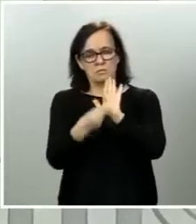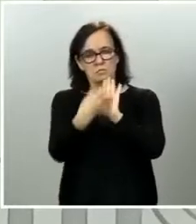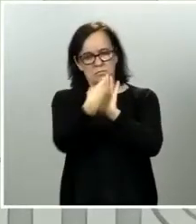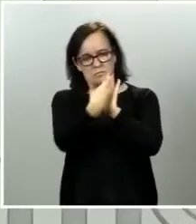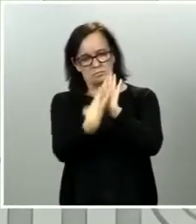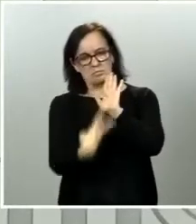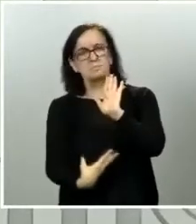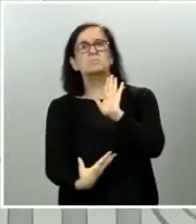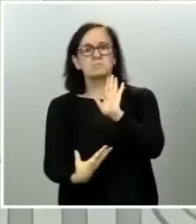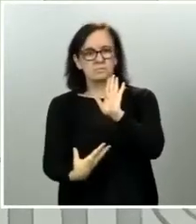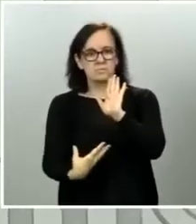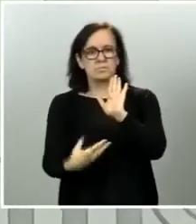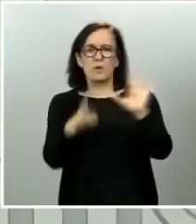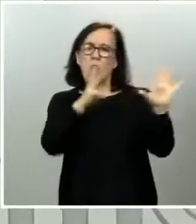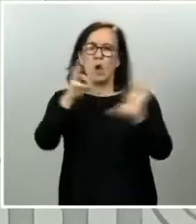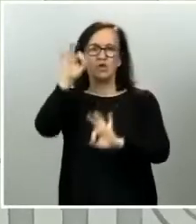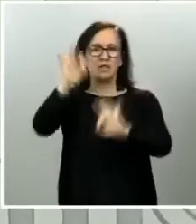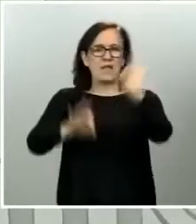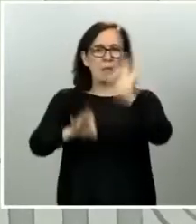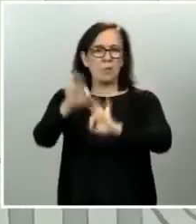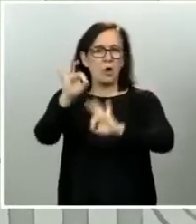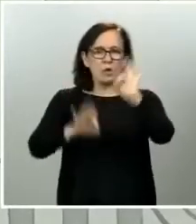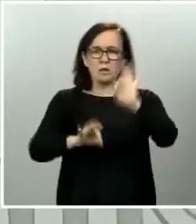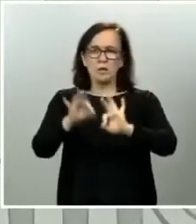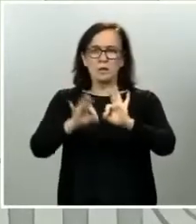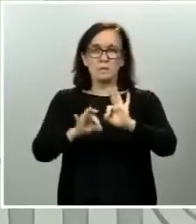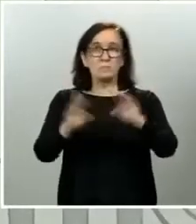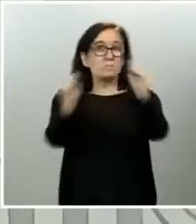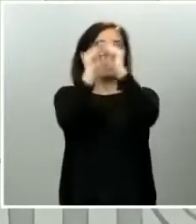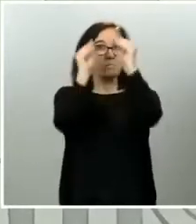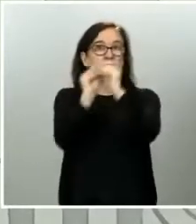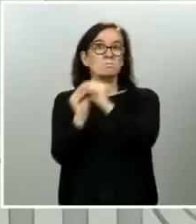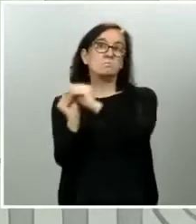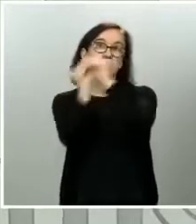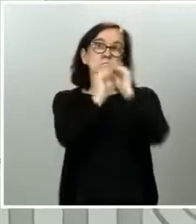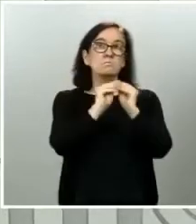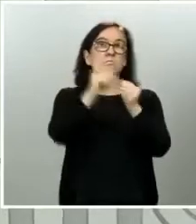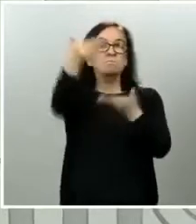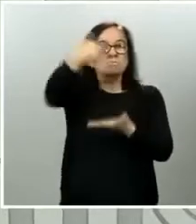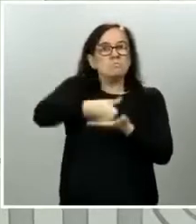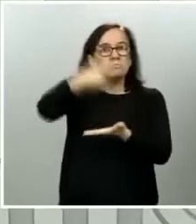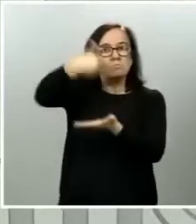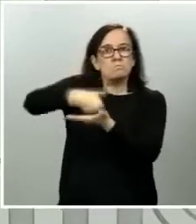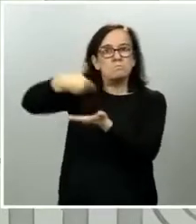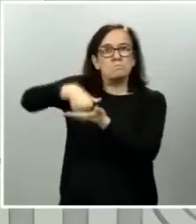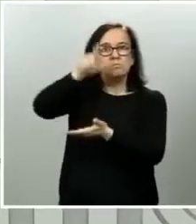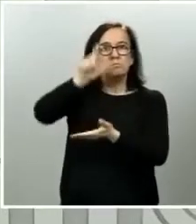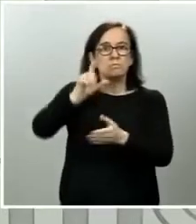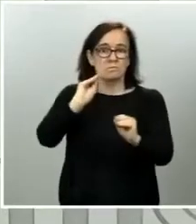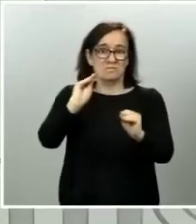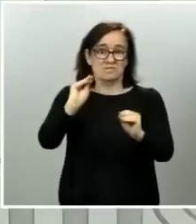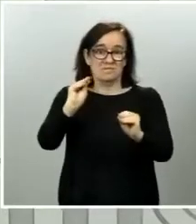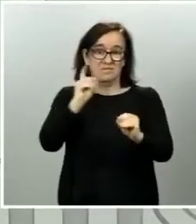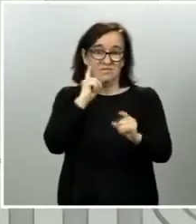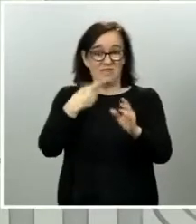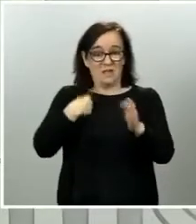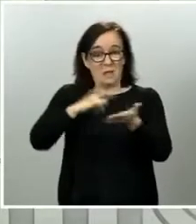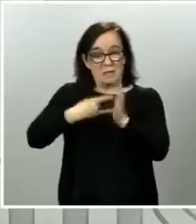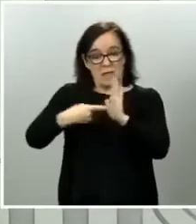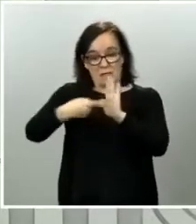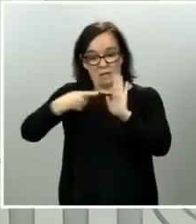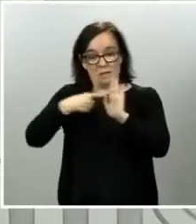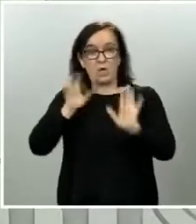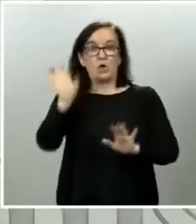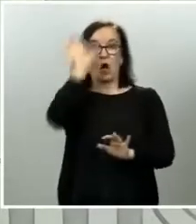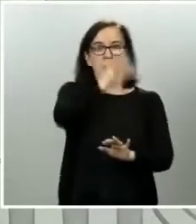un 80% es coincidente con las sugerencias y las aportaciones de sus propios planes de escalada que no han hecho a las comunidades autónomas.